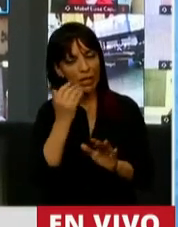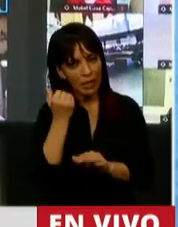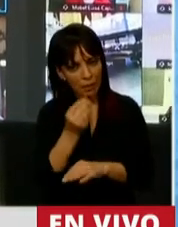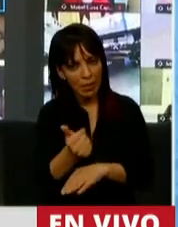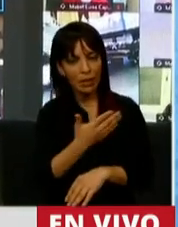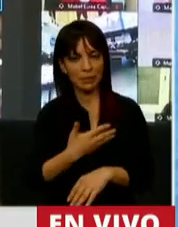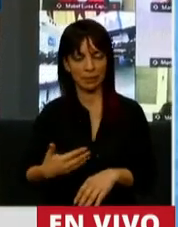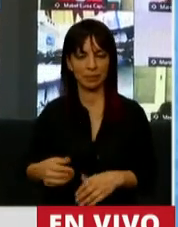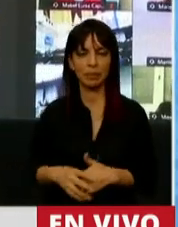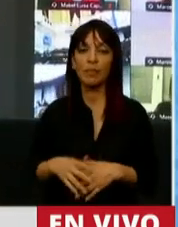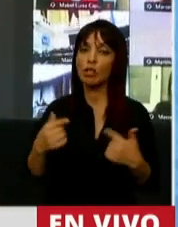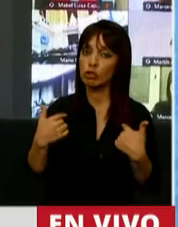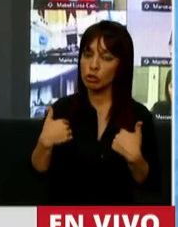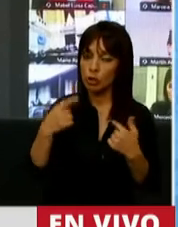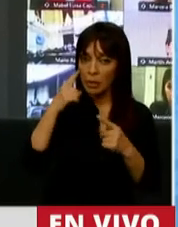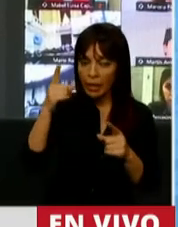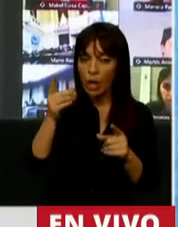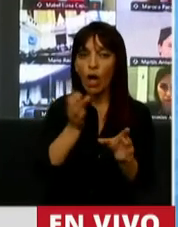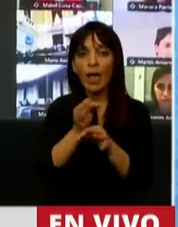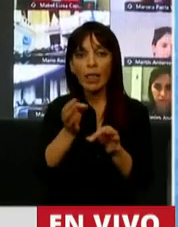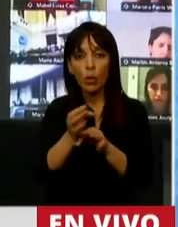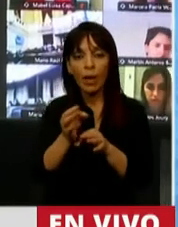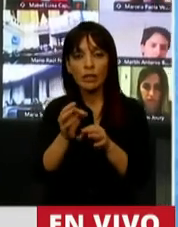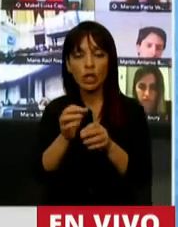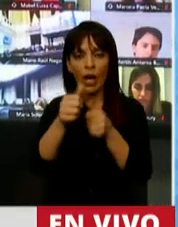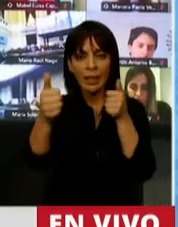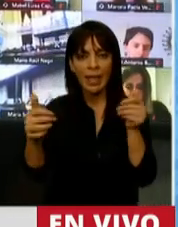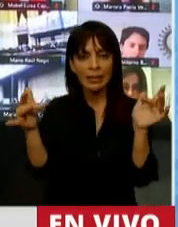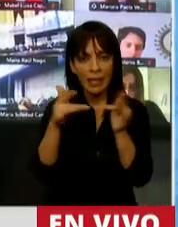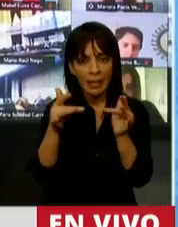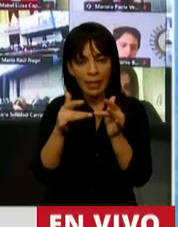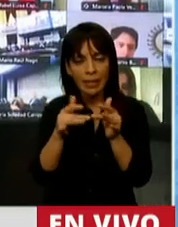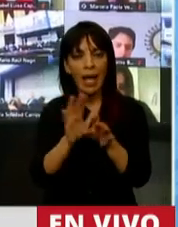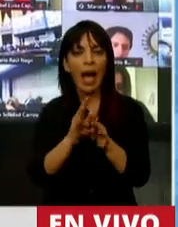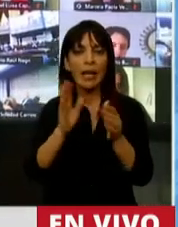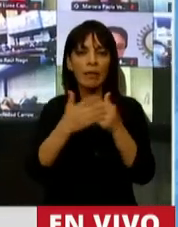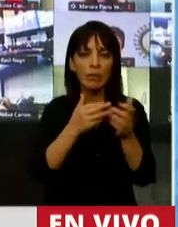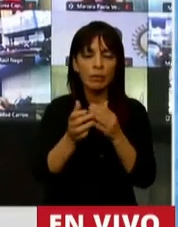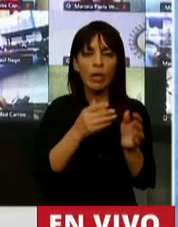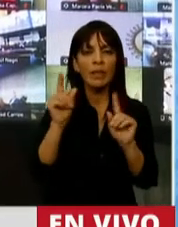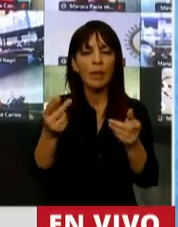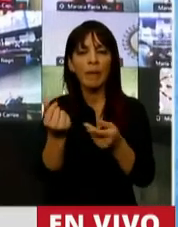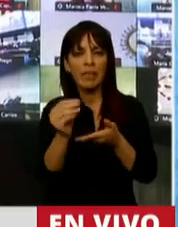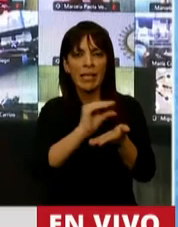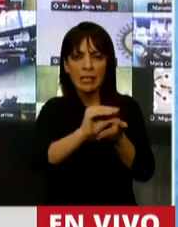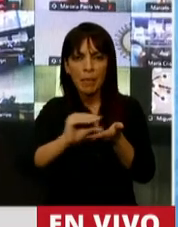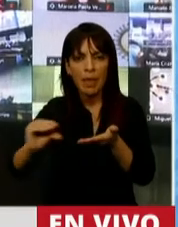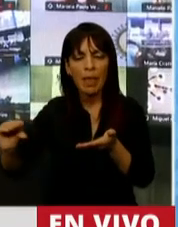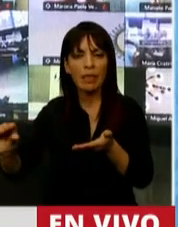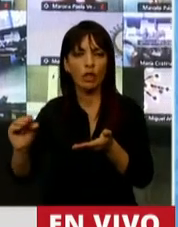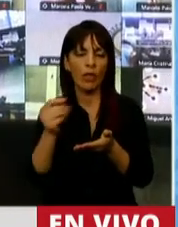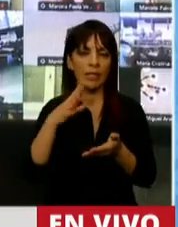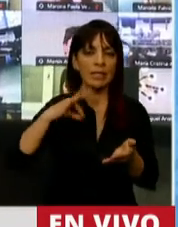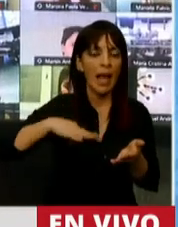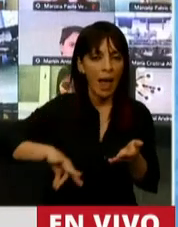Presidente. Yo creo entonces que la educación digital, la infraestructura escolar, el cofinanciamiento de los